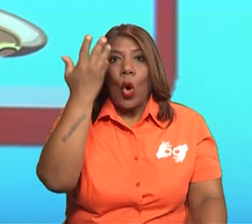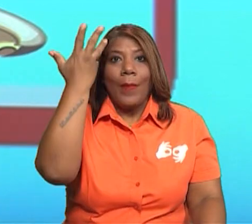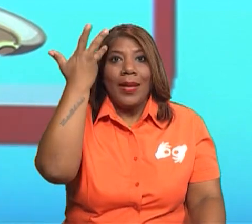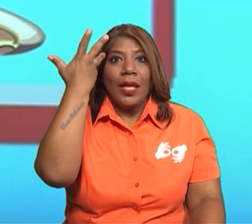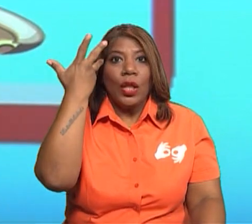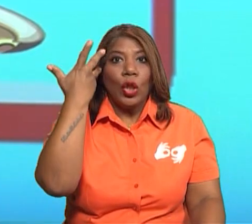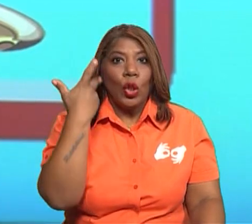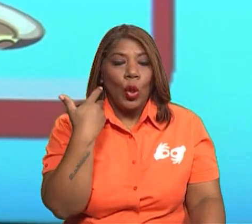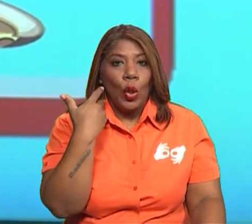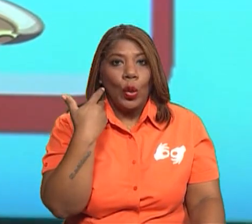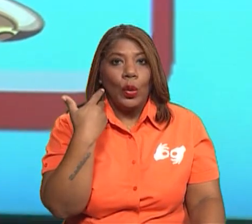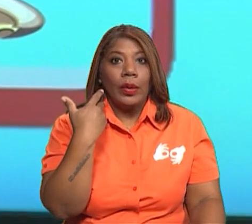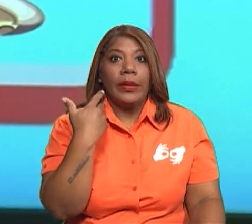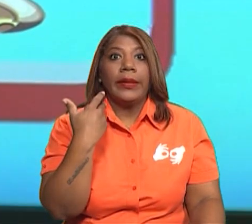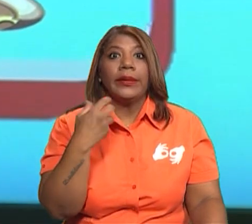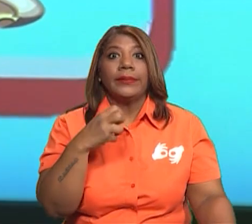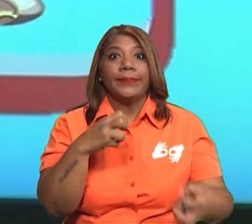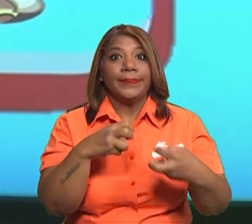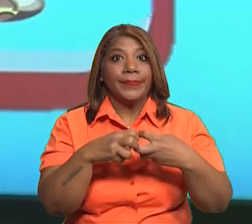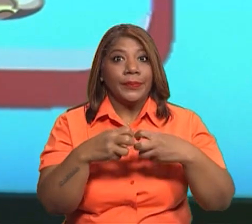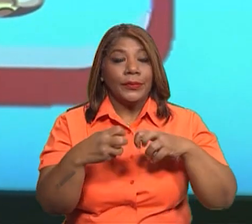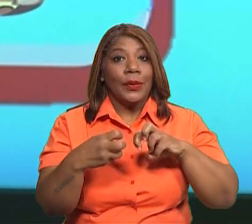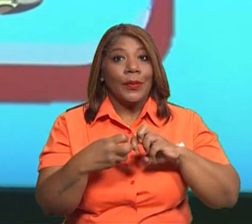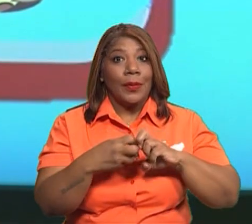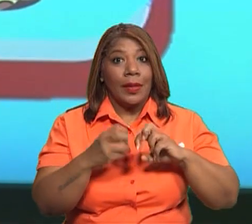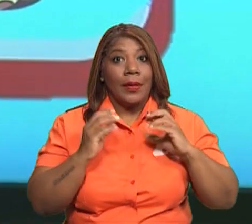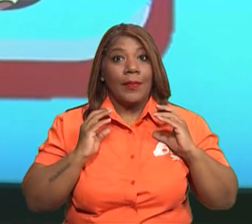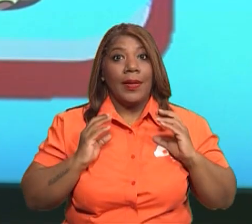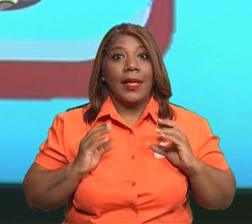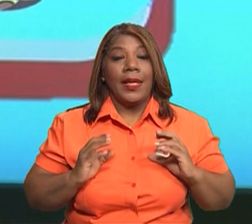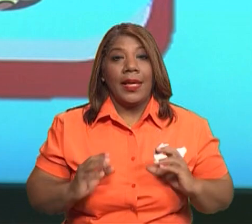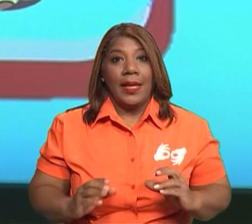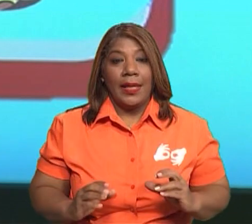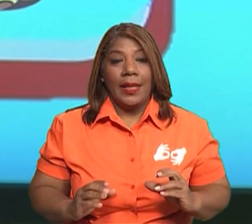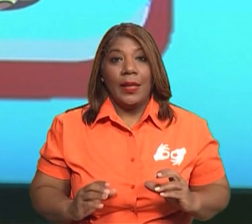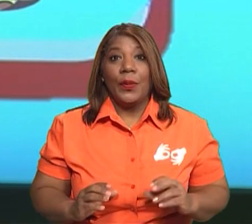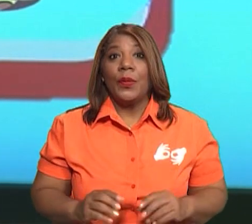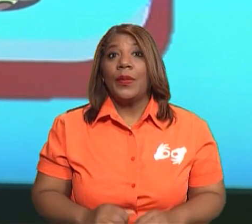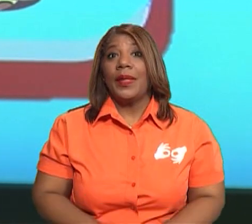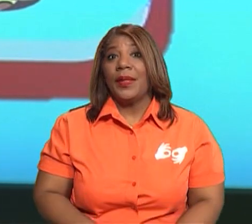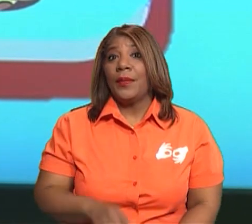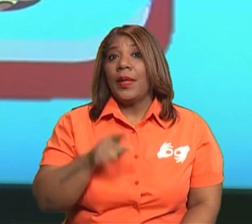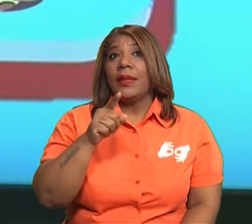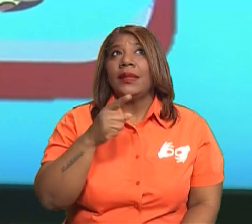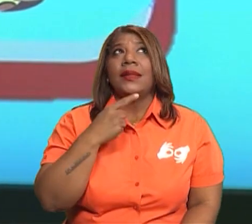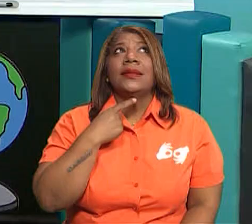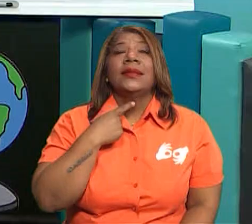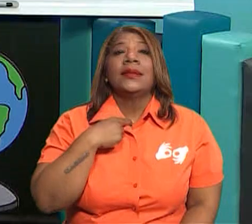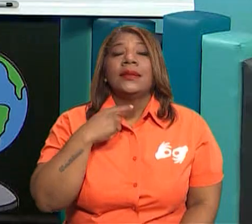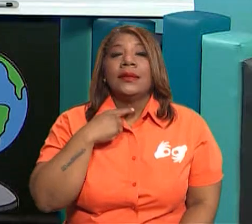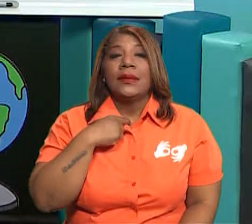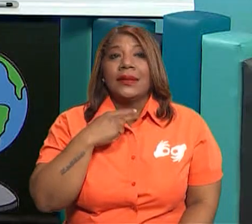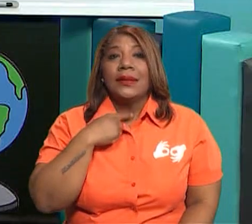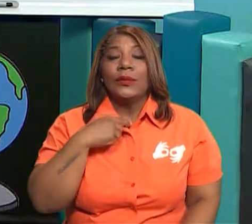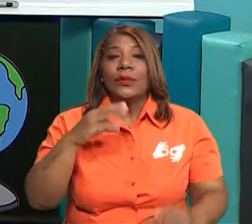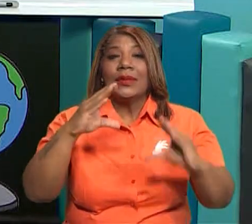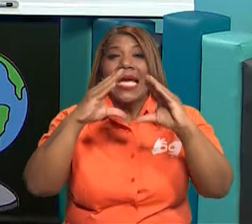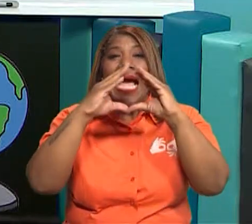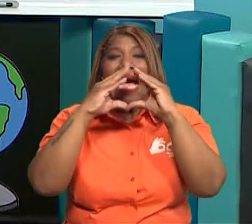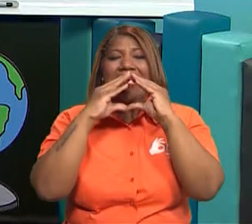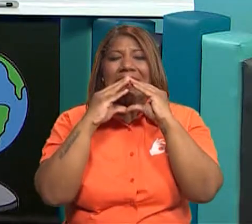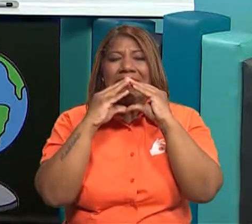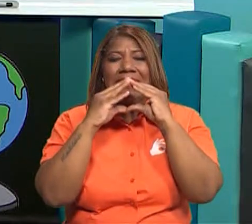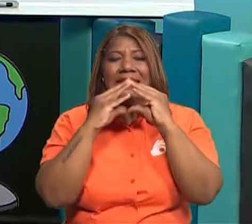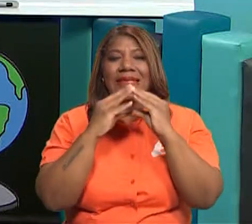comida saludable. Yo sé que a ti te gusta un algodón de azúcar, yo sé que a ti te gusta la hamburguesa, yo